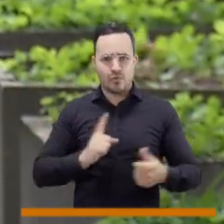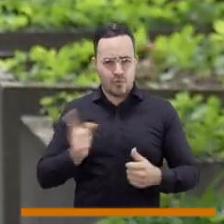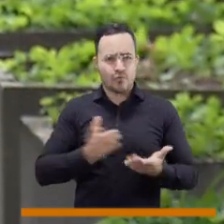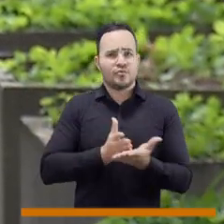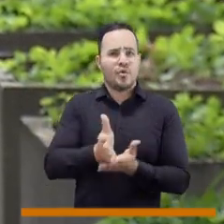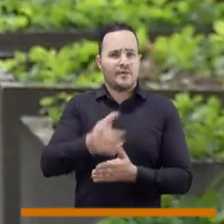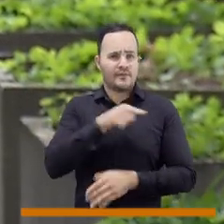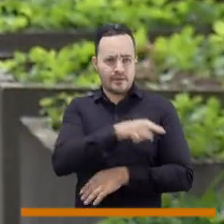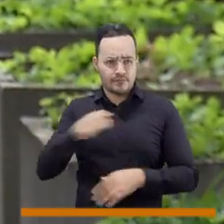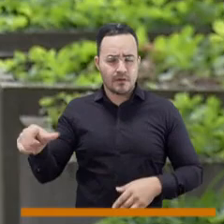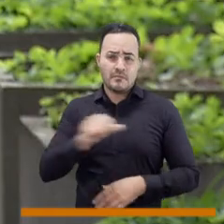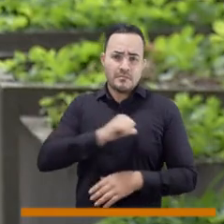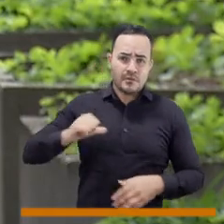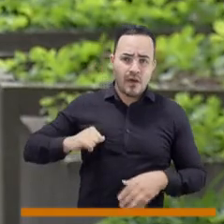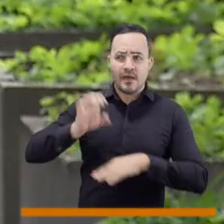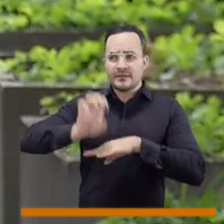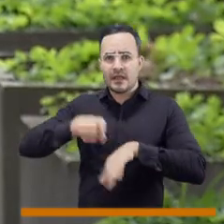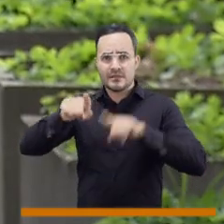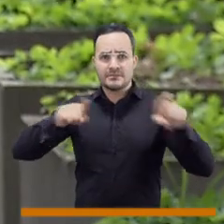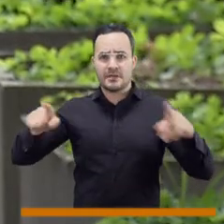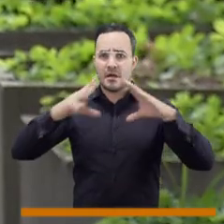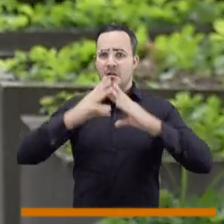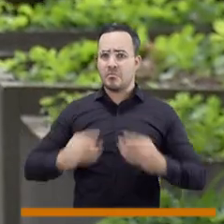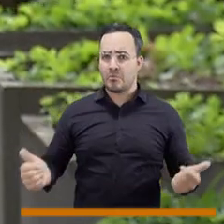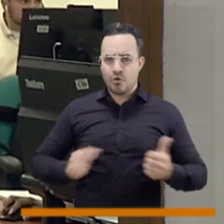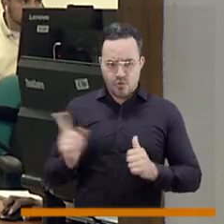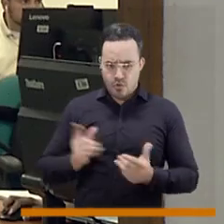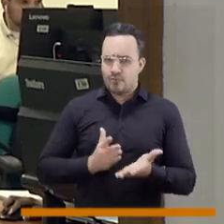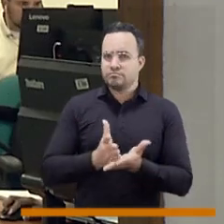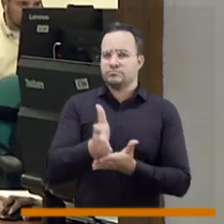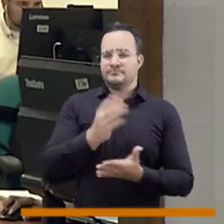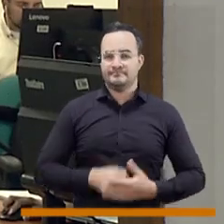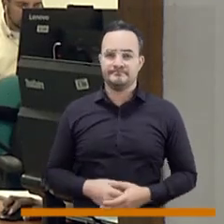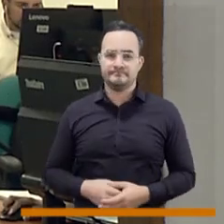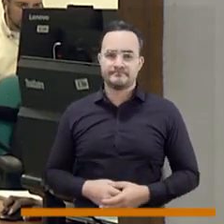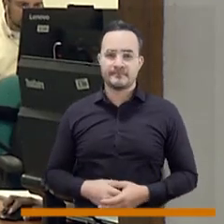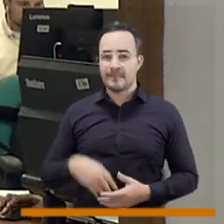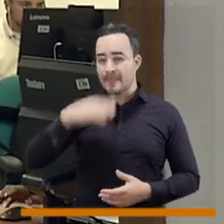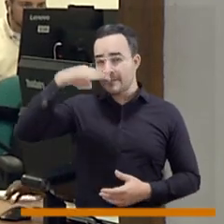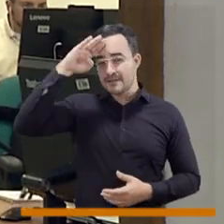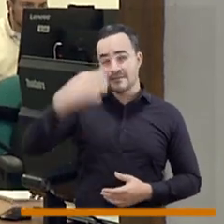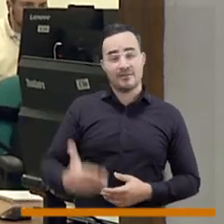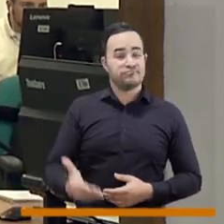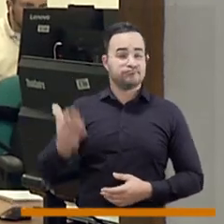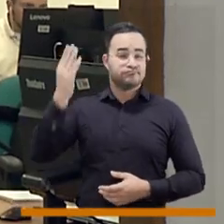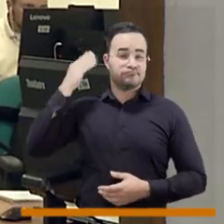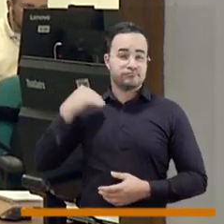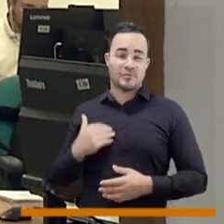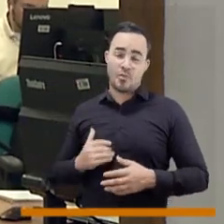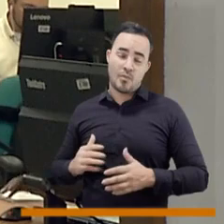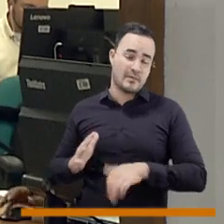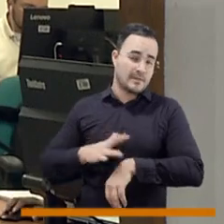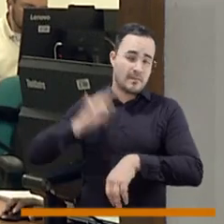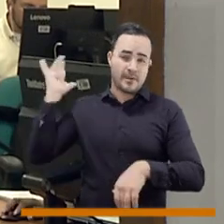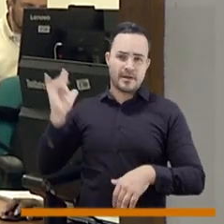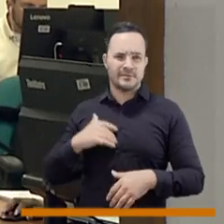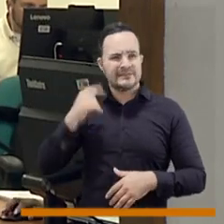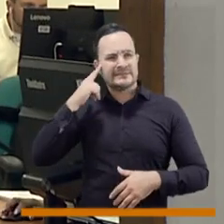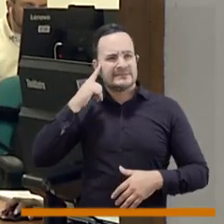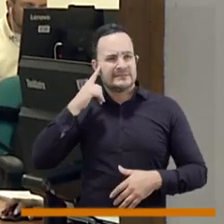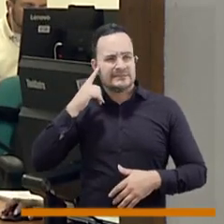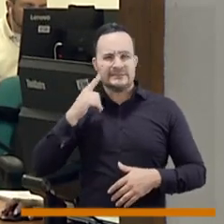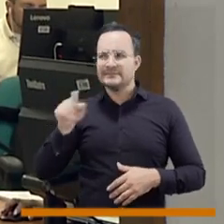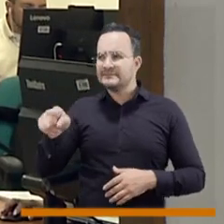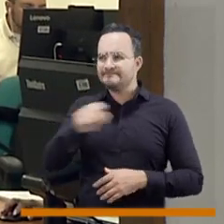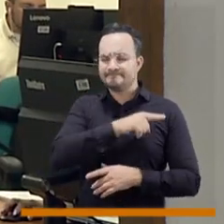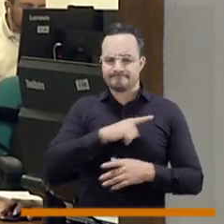clínicas, hospitales o laboratorios privados. Medellín fue de los pioneros en la descentralización. Fueron los primeros